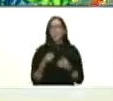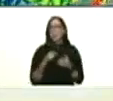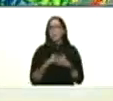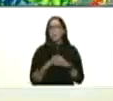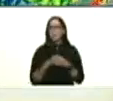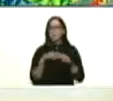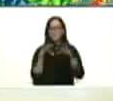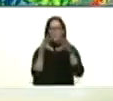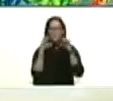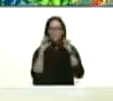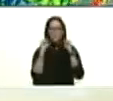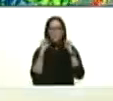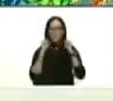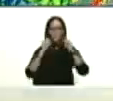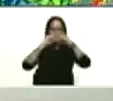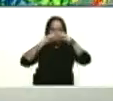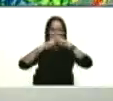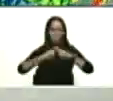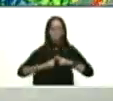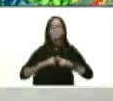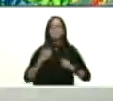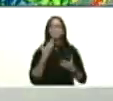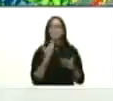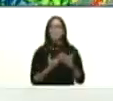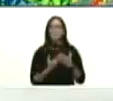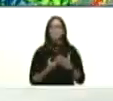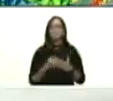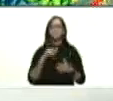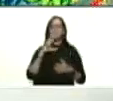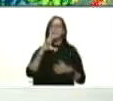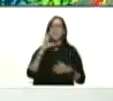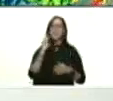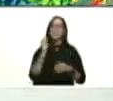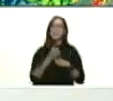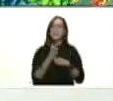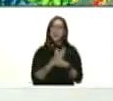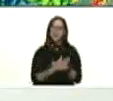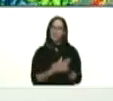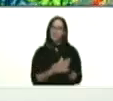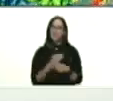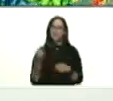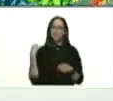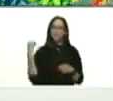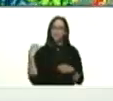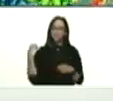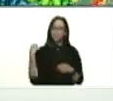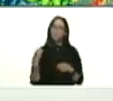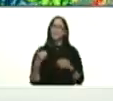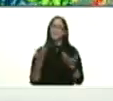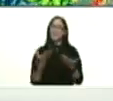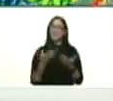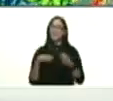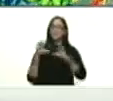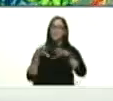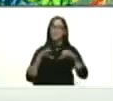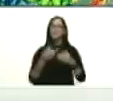y nos permite tener preparado tres meses antes una señal de que las precipitaciones bajen